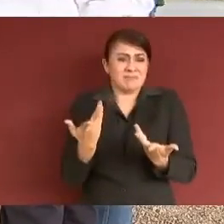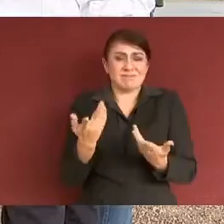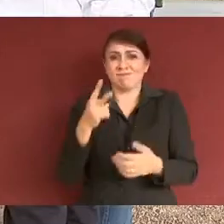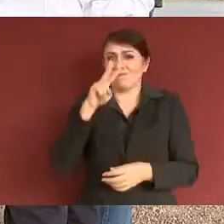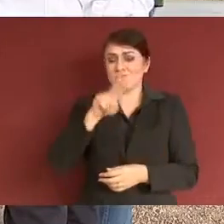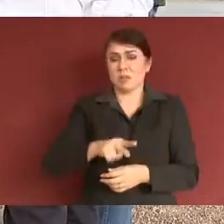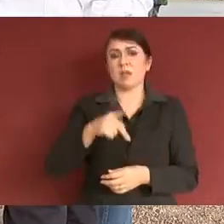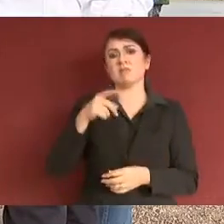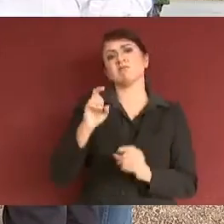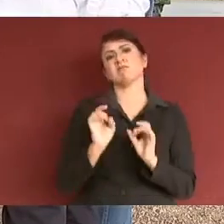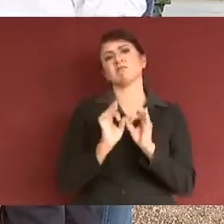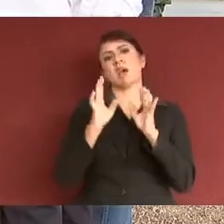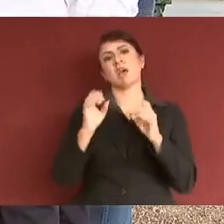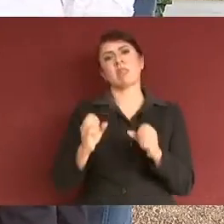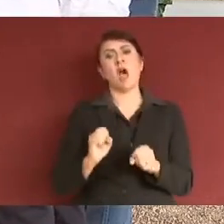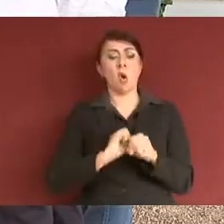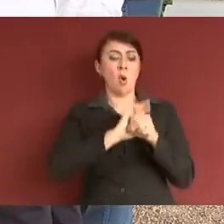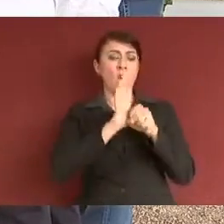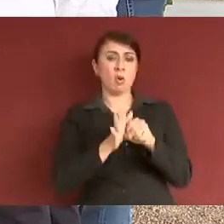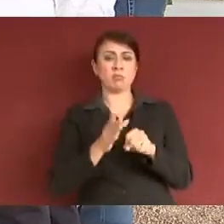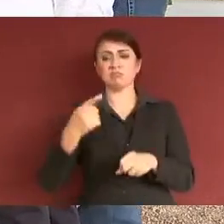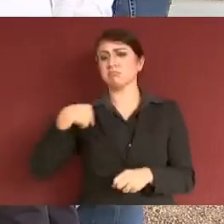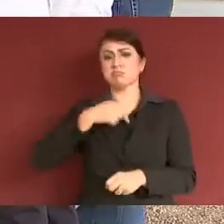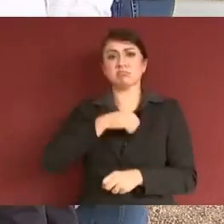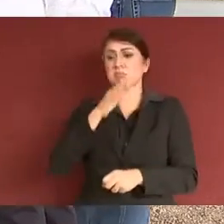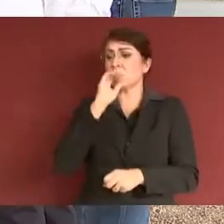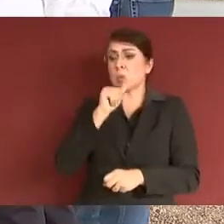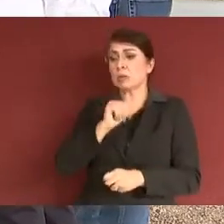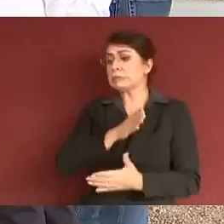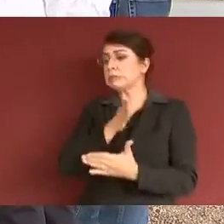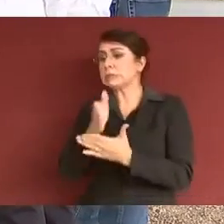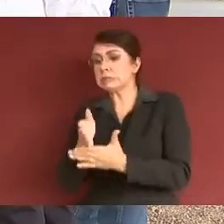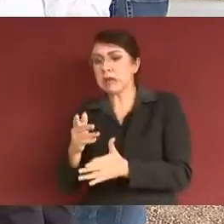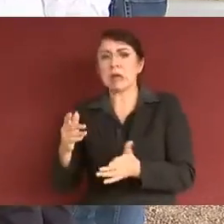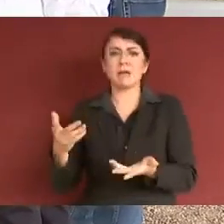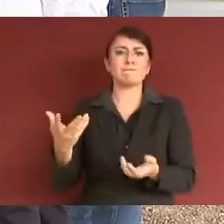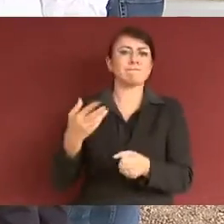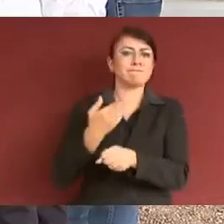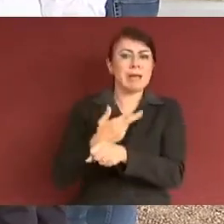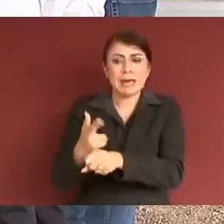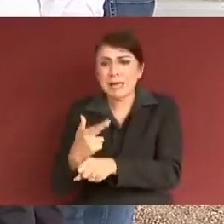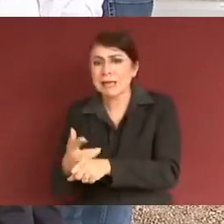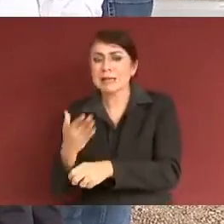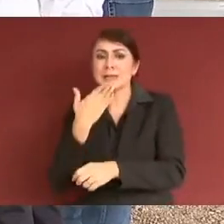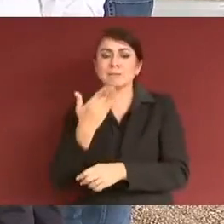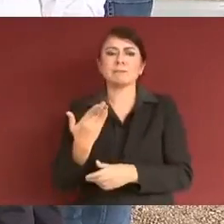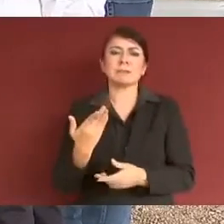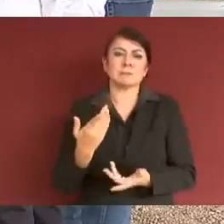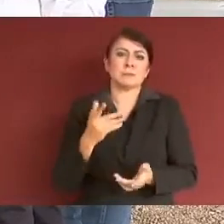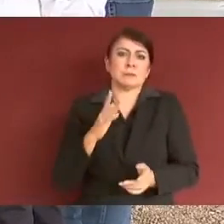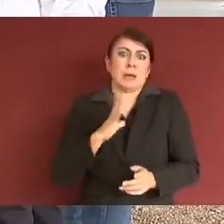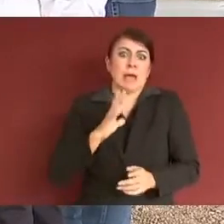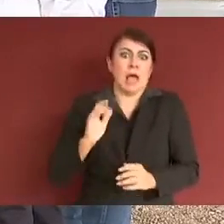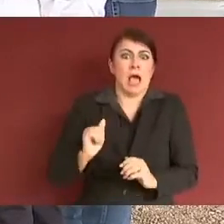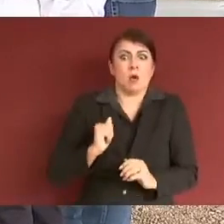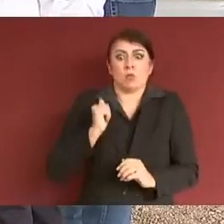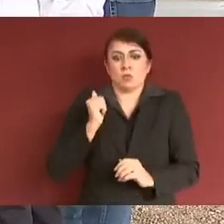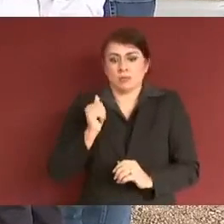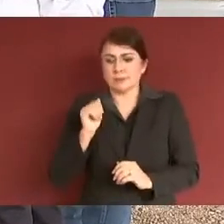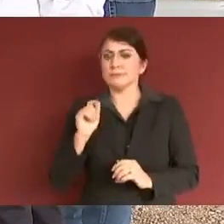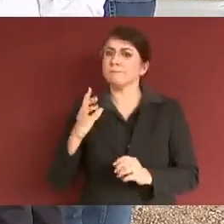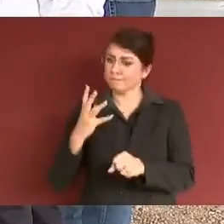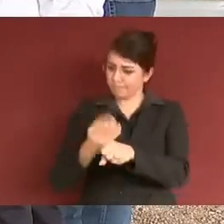aprovechamos para darle un mantenimiento a la primera etapa. Para 2021 se va a hacer la planta del sifón. Es una obra